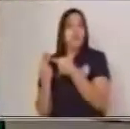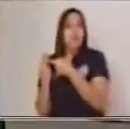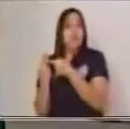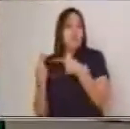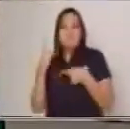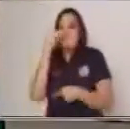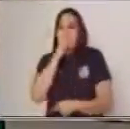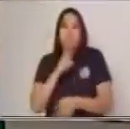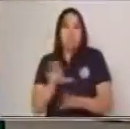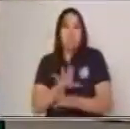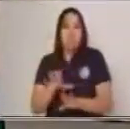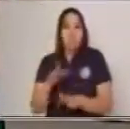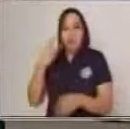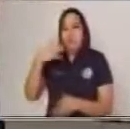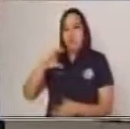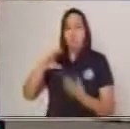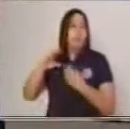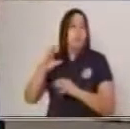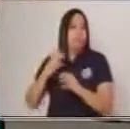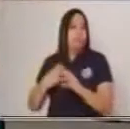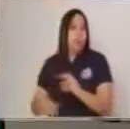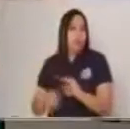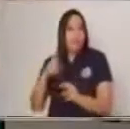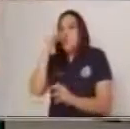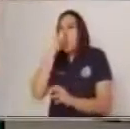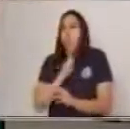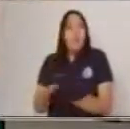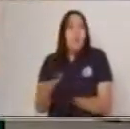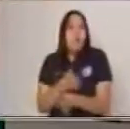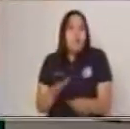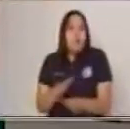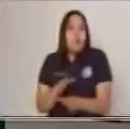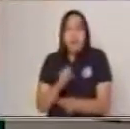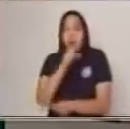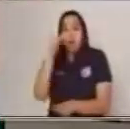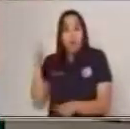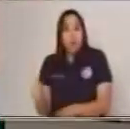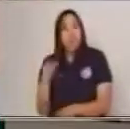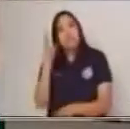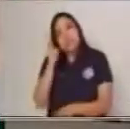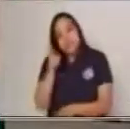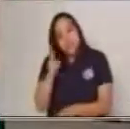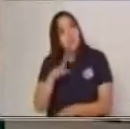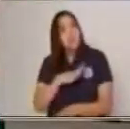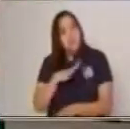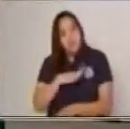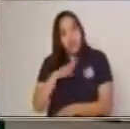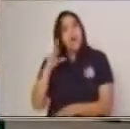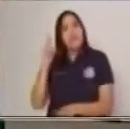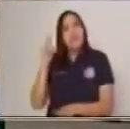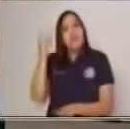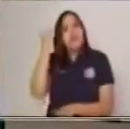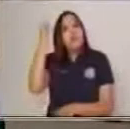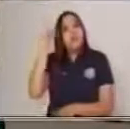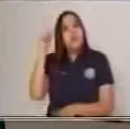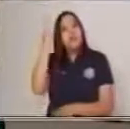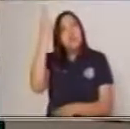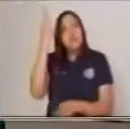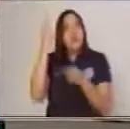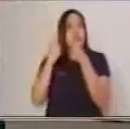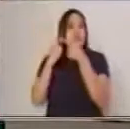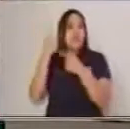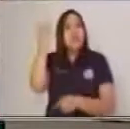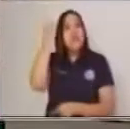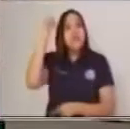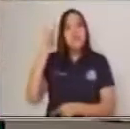existe un párrafo o no existe ninguno de los diversos textos que nosotros pudimos haber presenciado en la clase anterior. Entonces, es